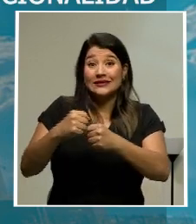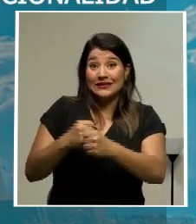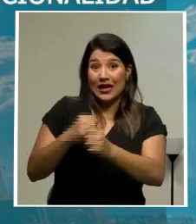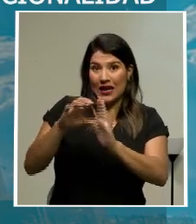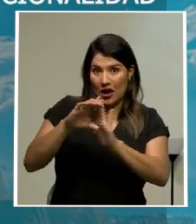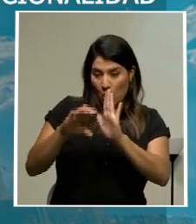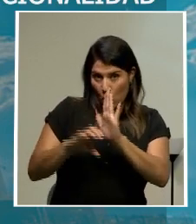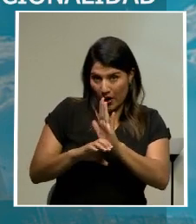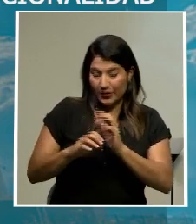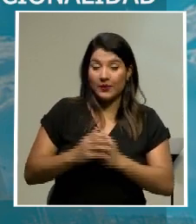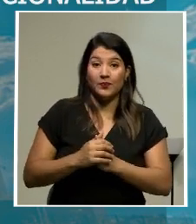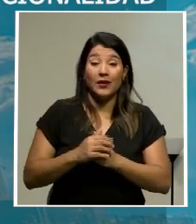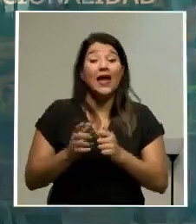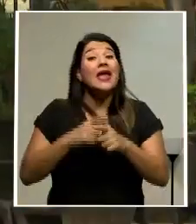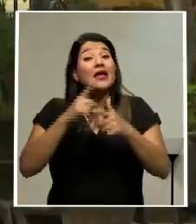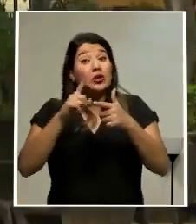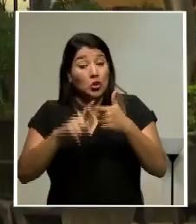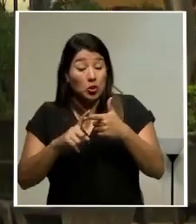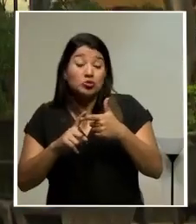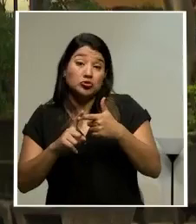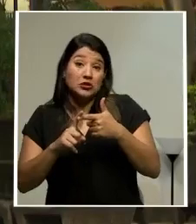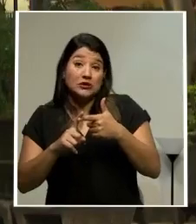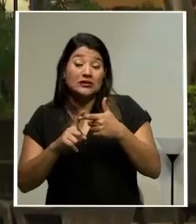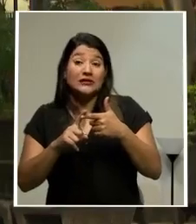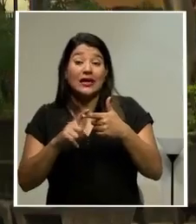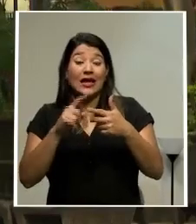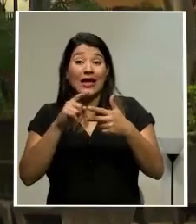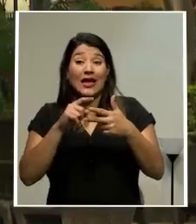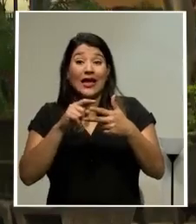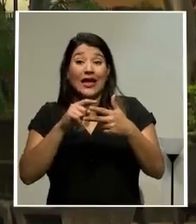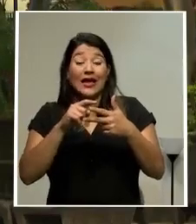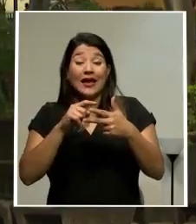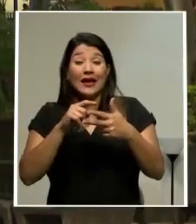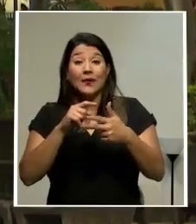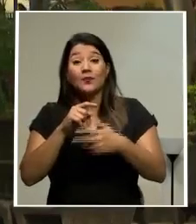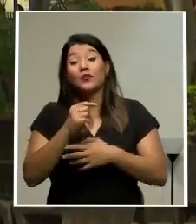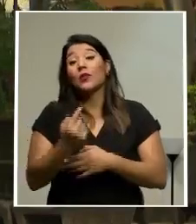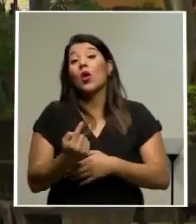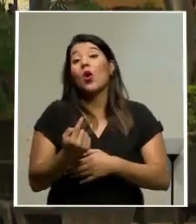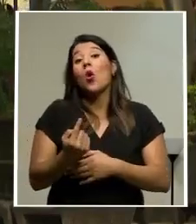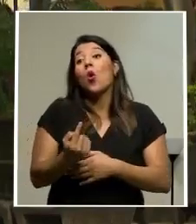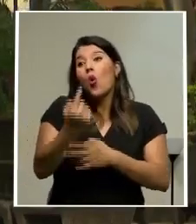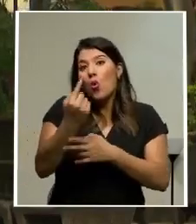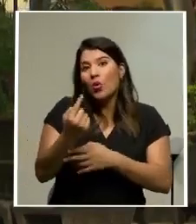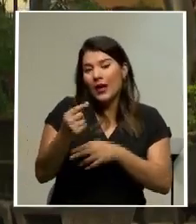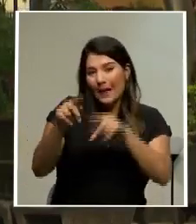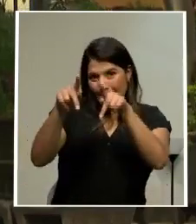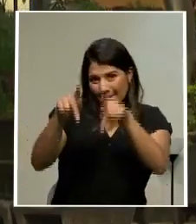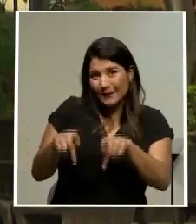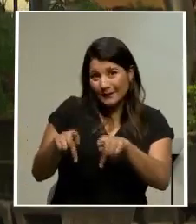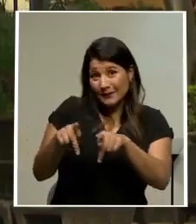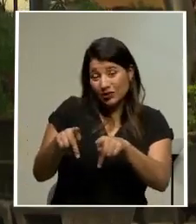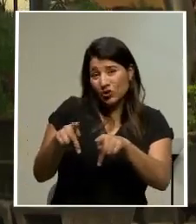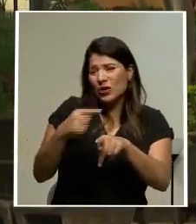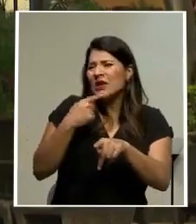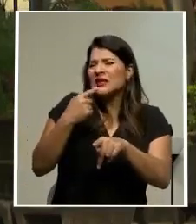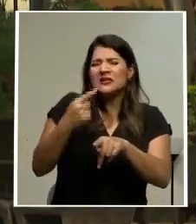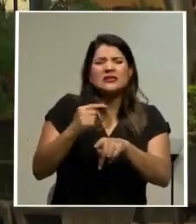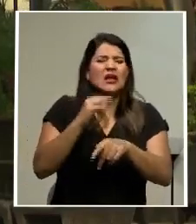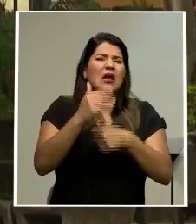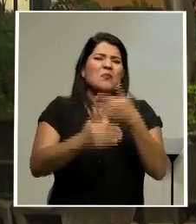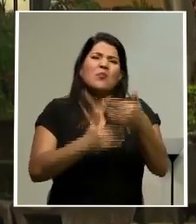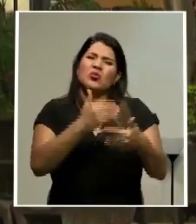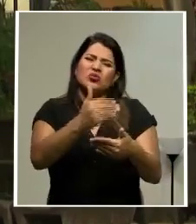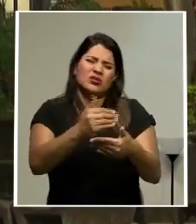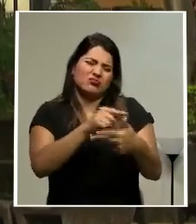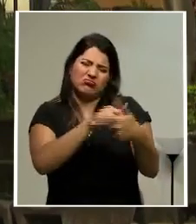también es uno de los puntos donde uno de los constitucionalistas asegura que es algo muy sencillo de